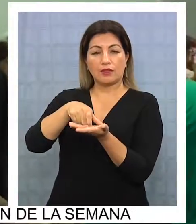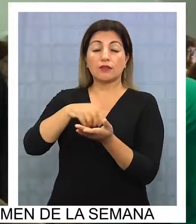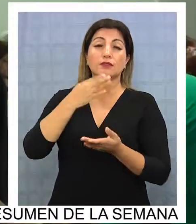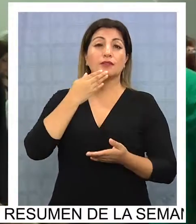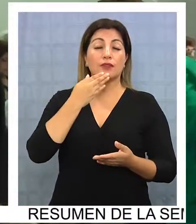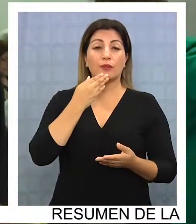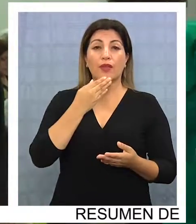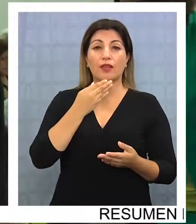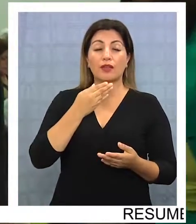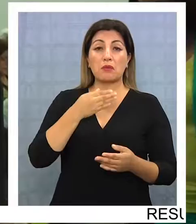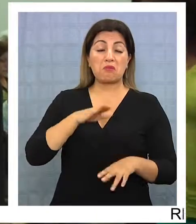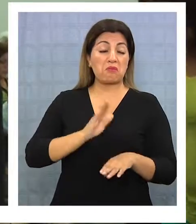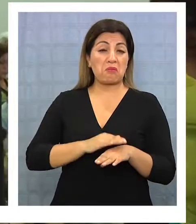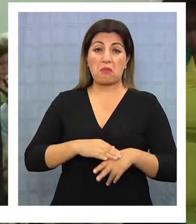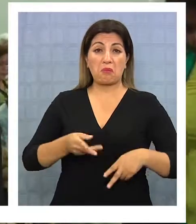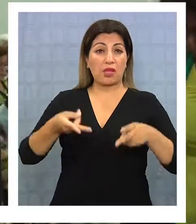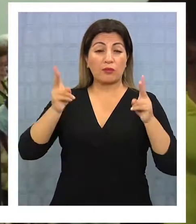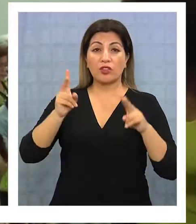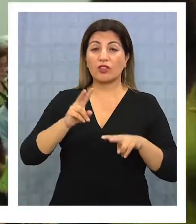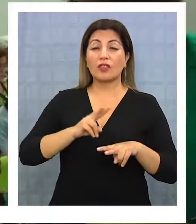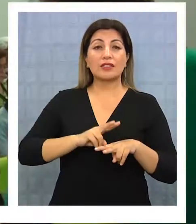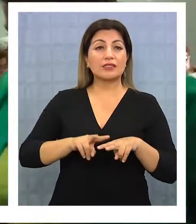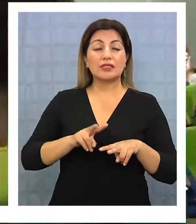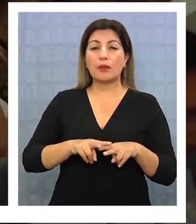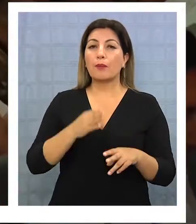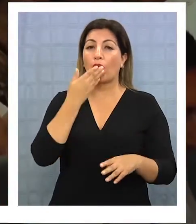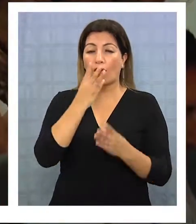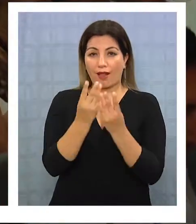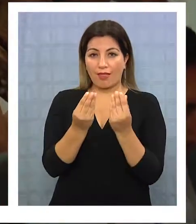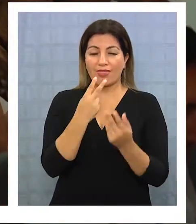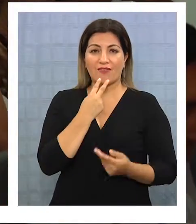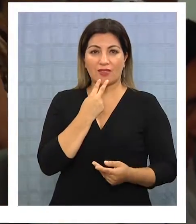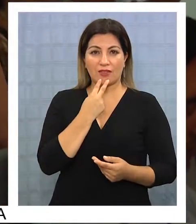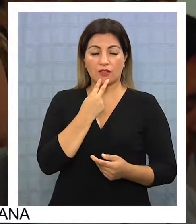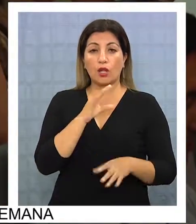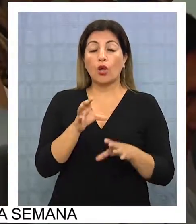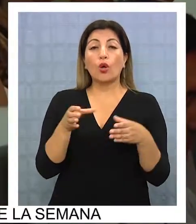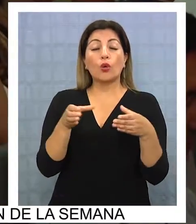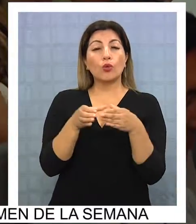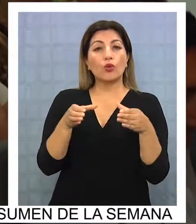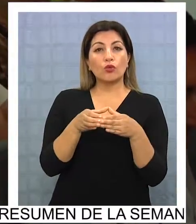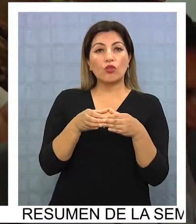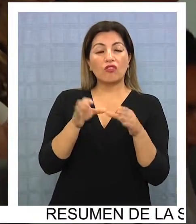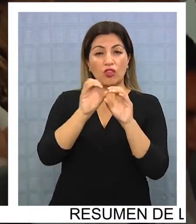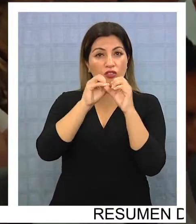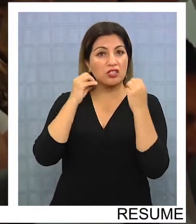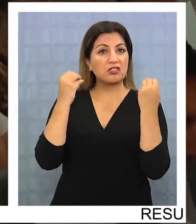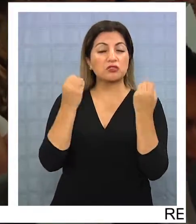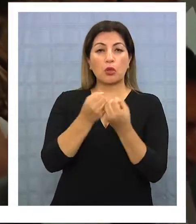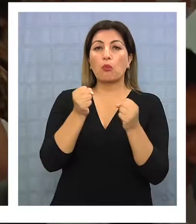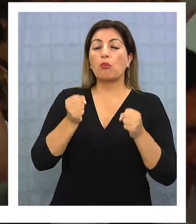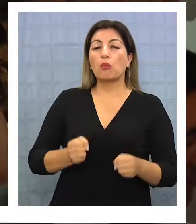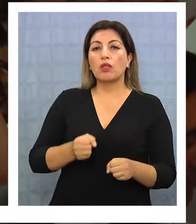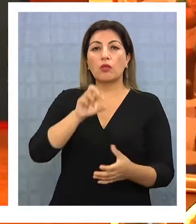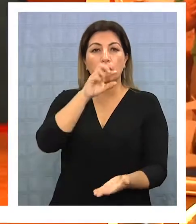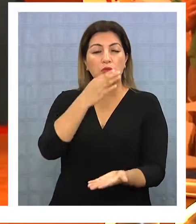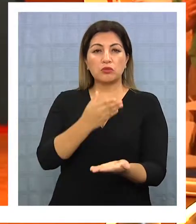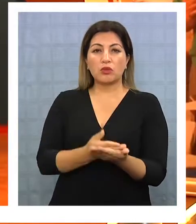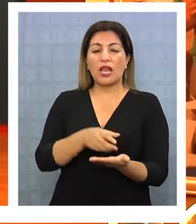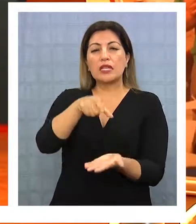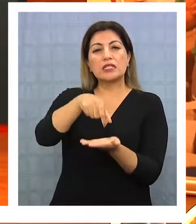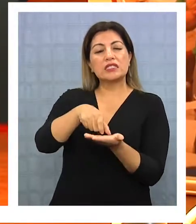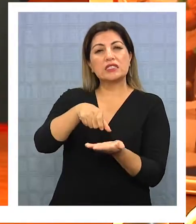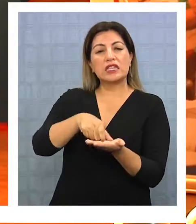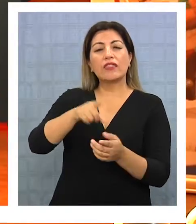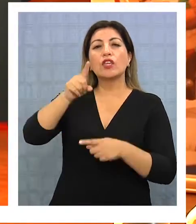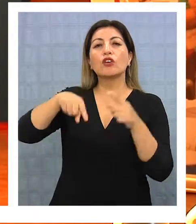medida permitir que ellos sigan teniendo una mejor calidad de vida. Los clubes organizados pueden postular proyectos de habilitación de sedes,